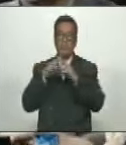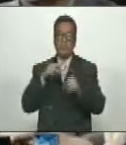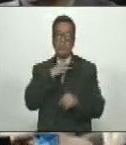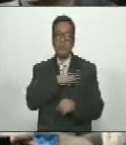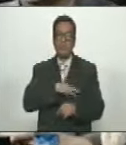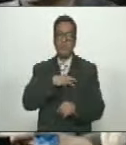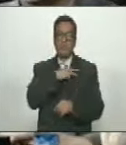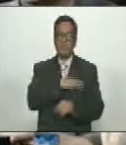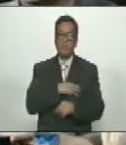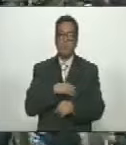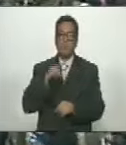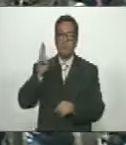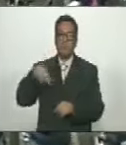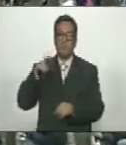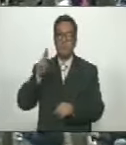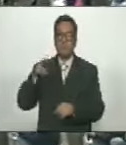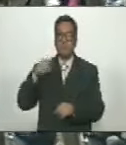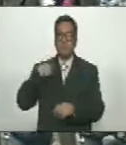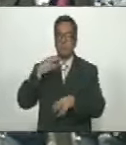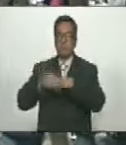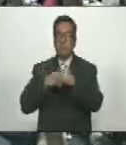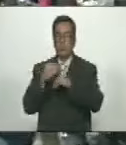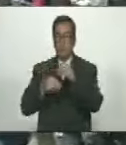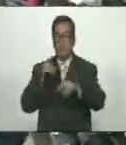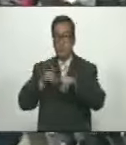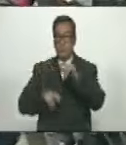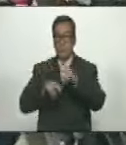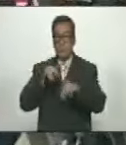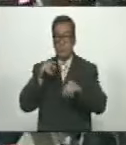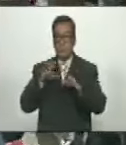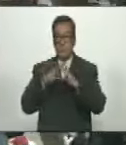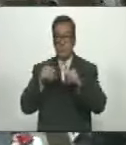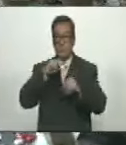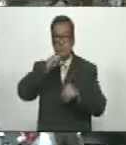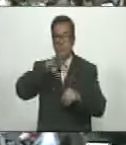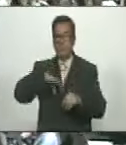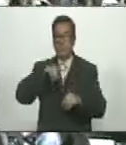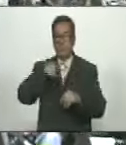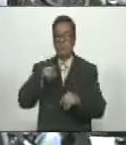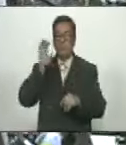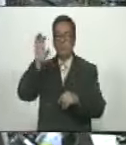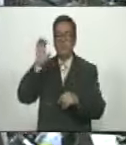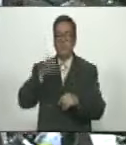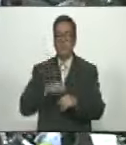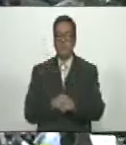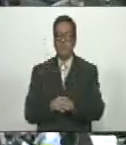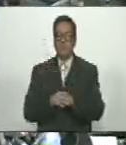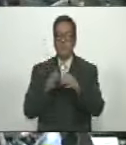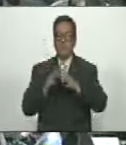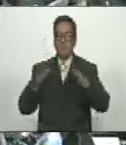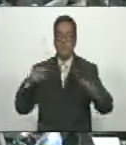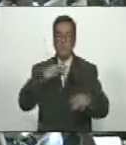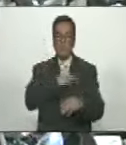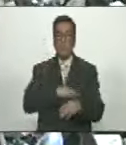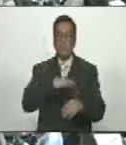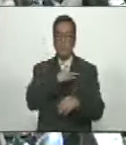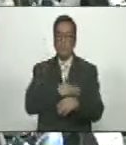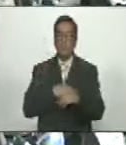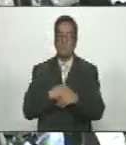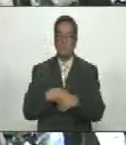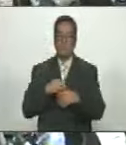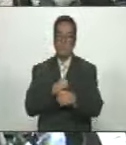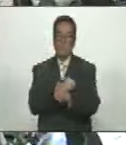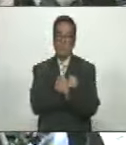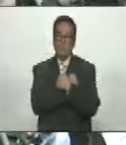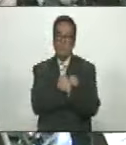Misiones Que jamás Y nunca Se haya Creado En toda La Historia De la Patria La Gran Misión En